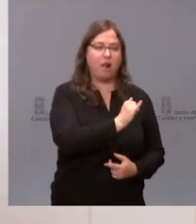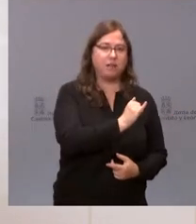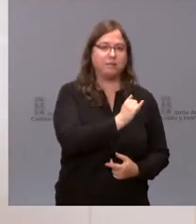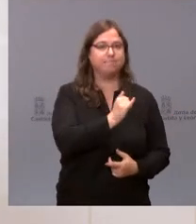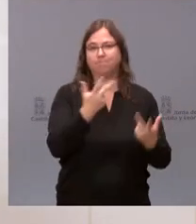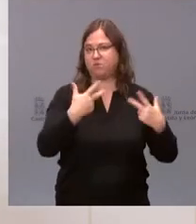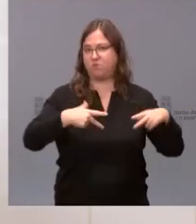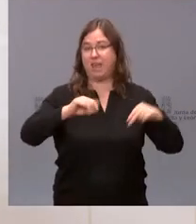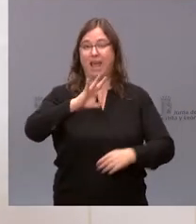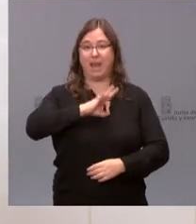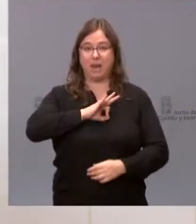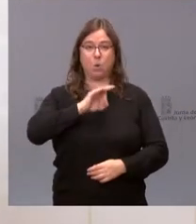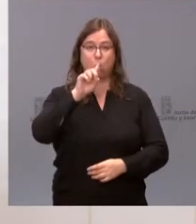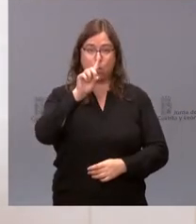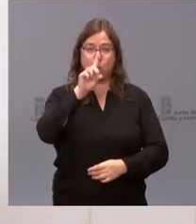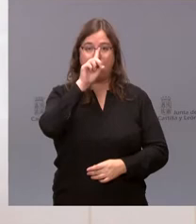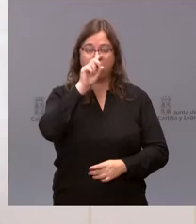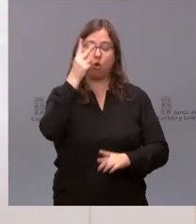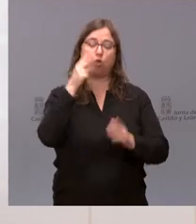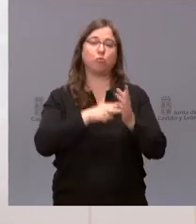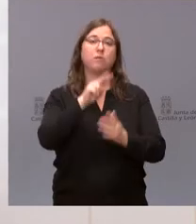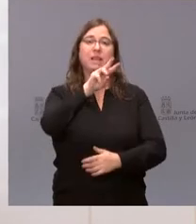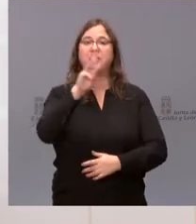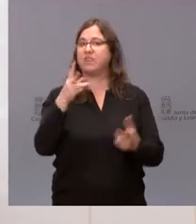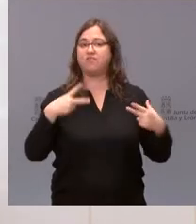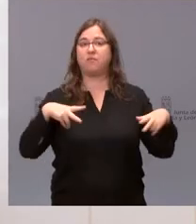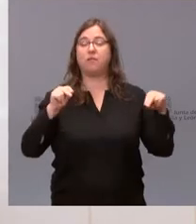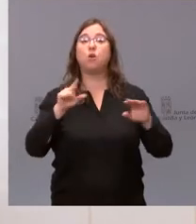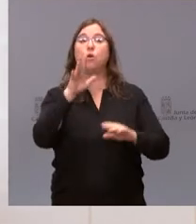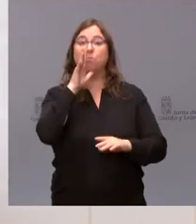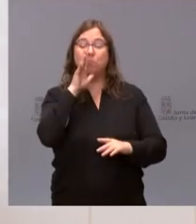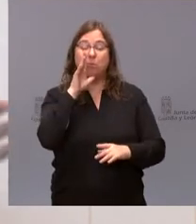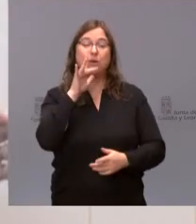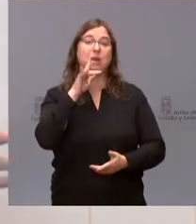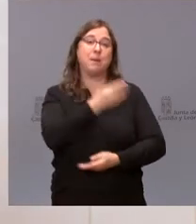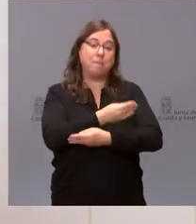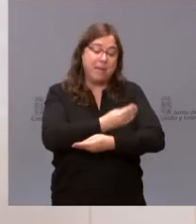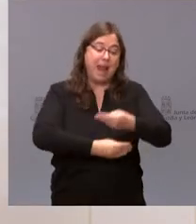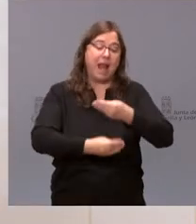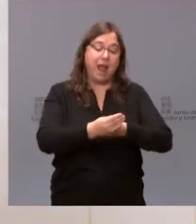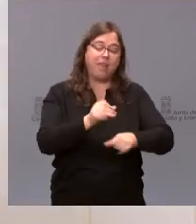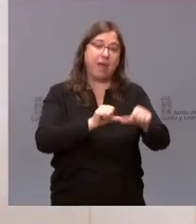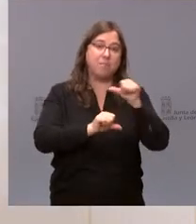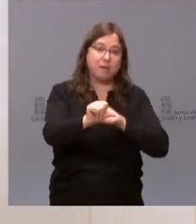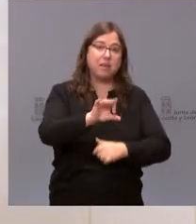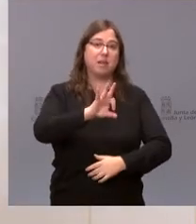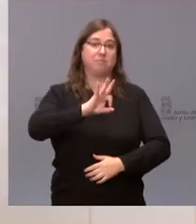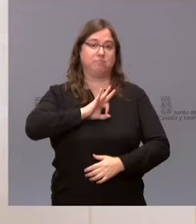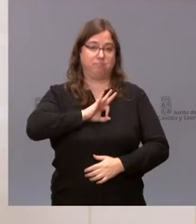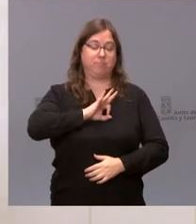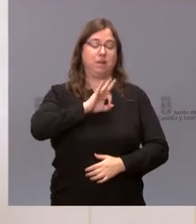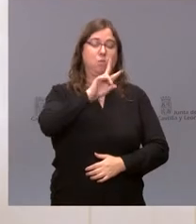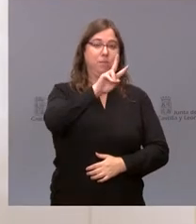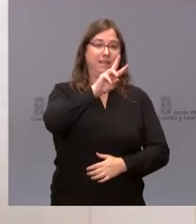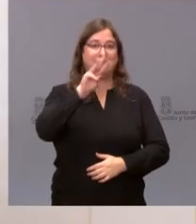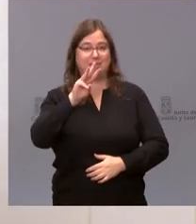acaba el 1 de enero del año 2023 porque va a ser gratuita para todos los nacidos.